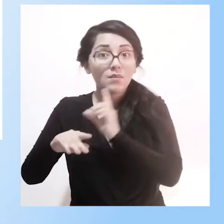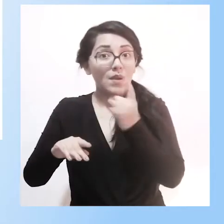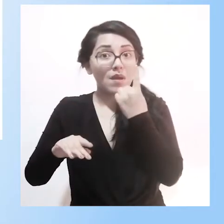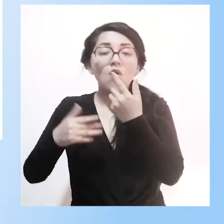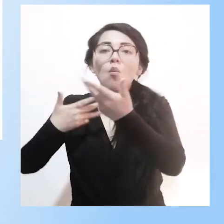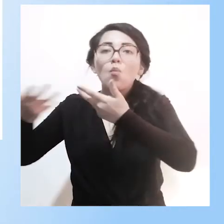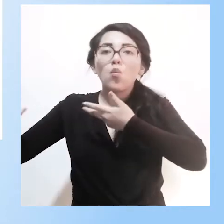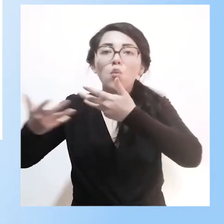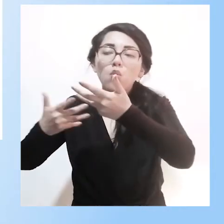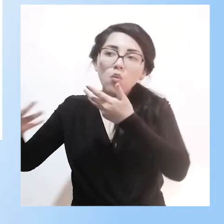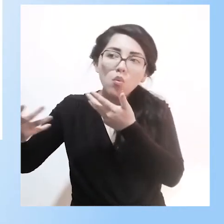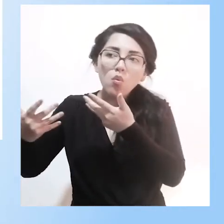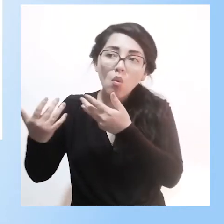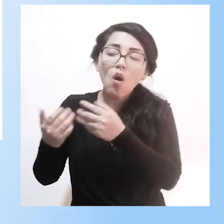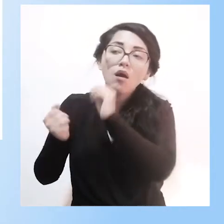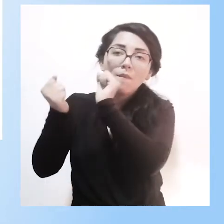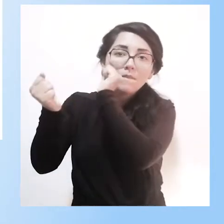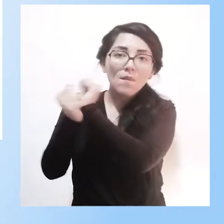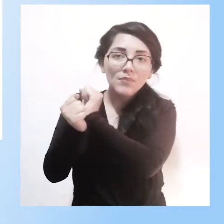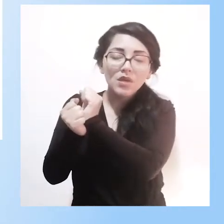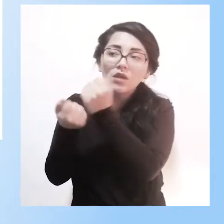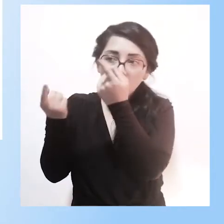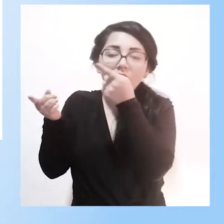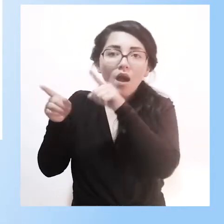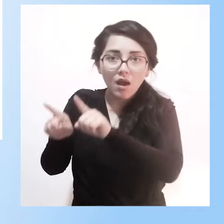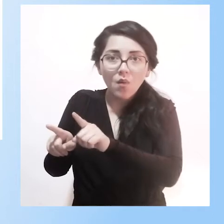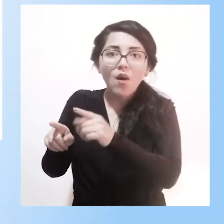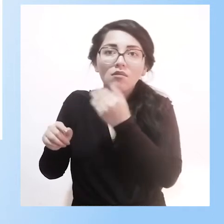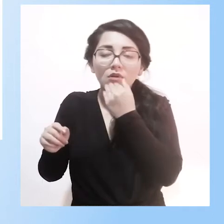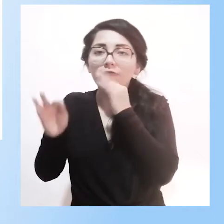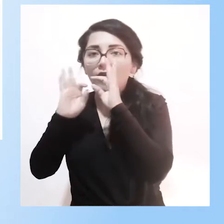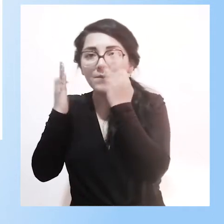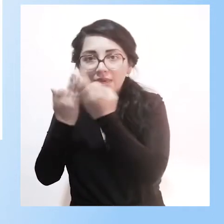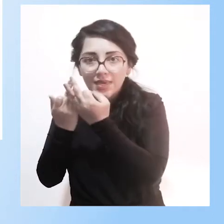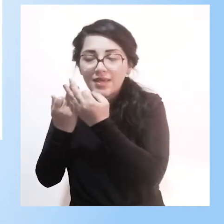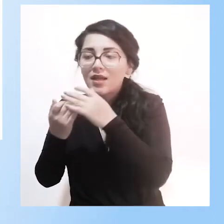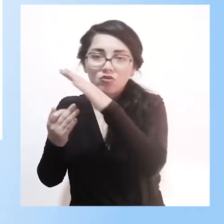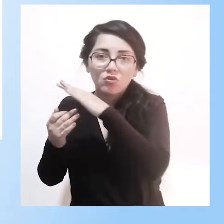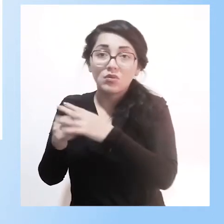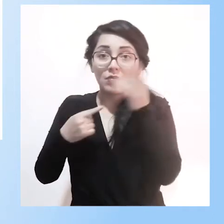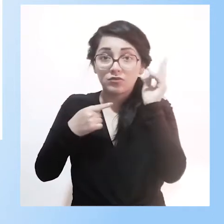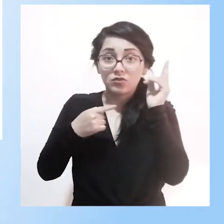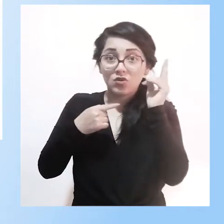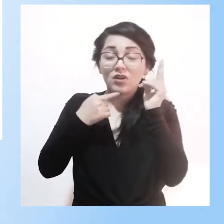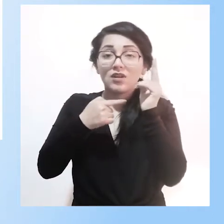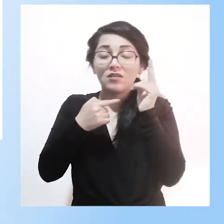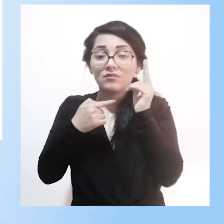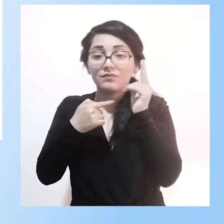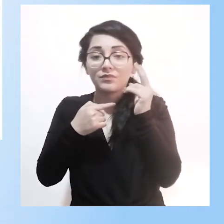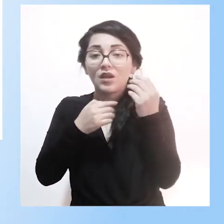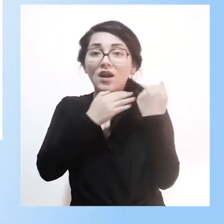educativa, social, con las familias. Así que tenemos maestros que se encargan, maestros